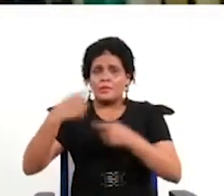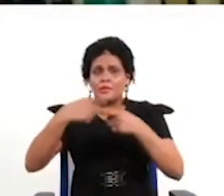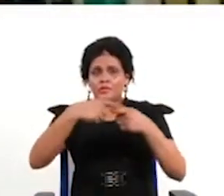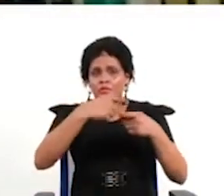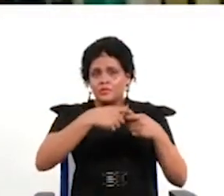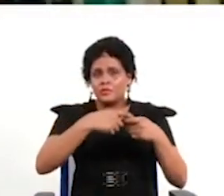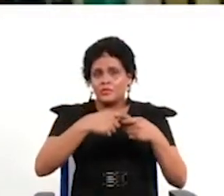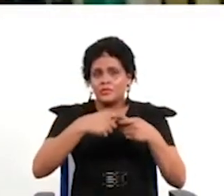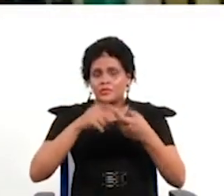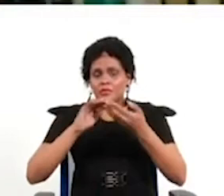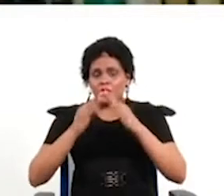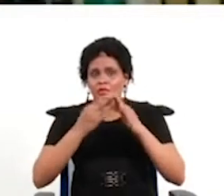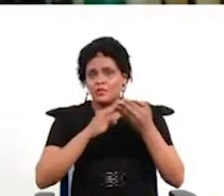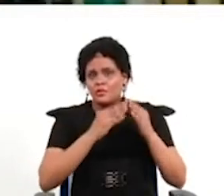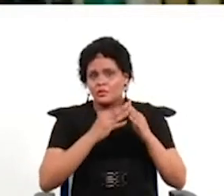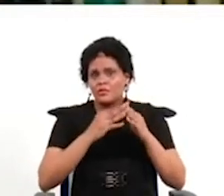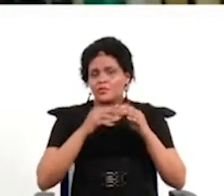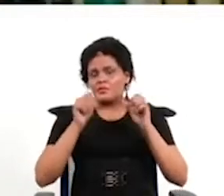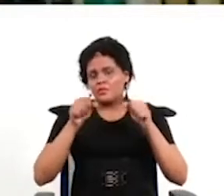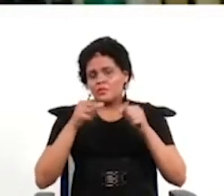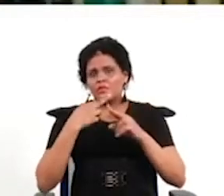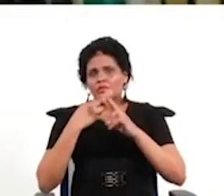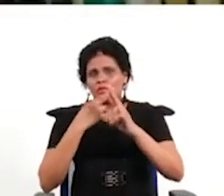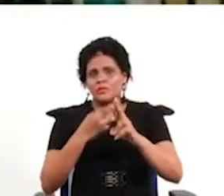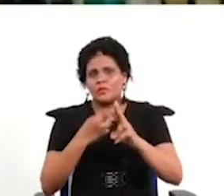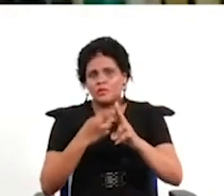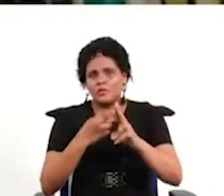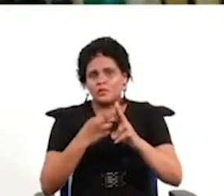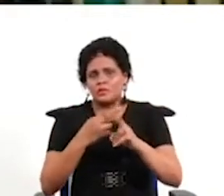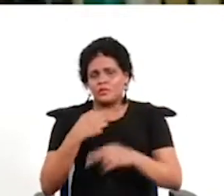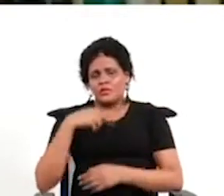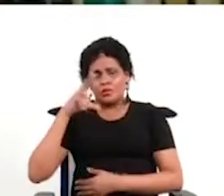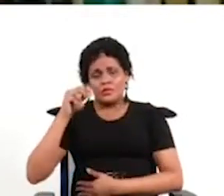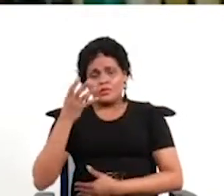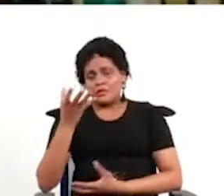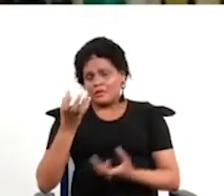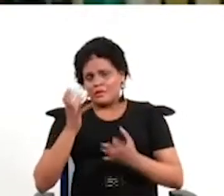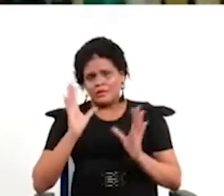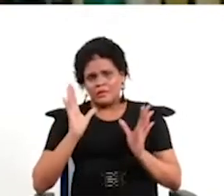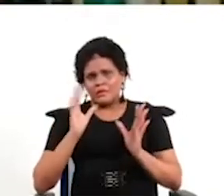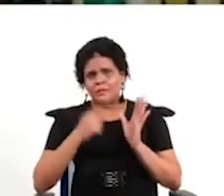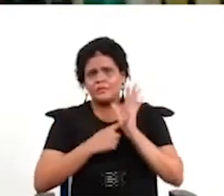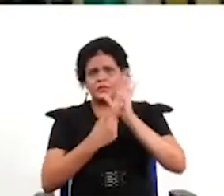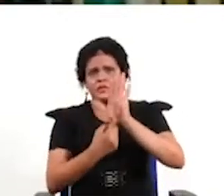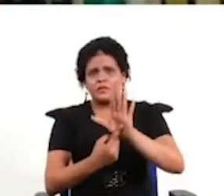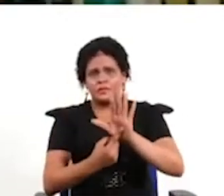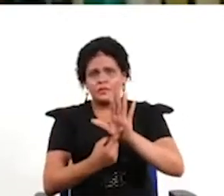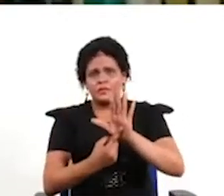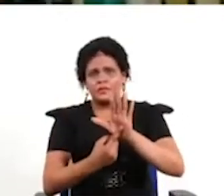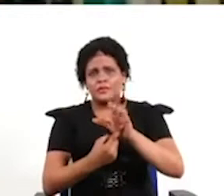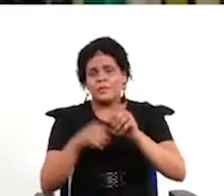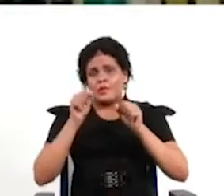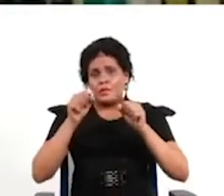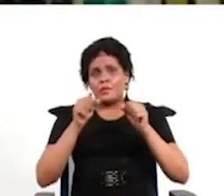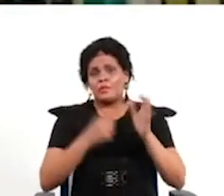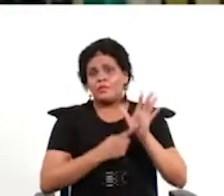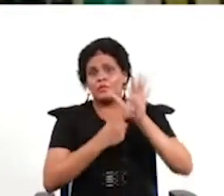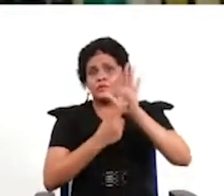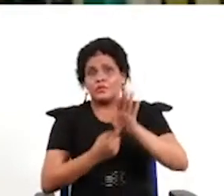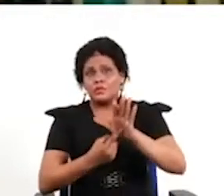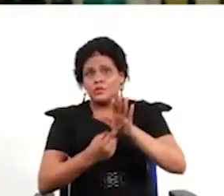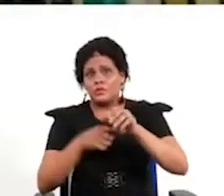ciudadana sin mirar bien qué hay después y esto es lo que nos lleva a que por ejemplo se hayan mostrado como